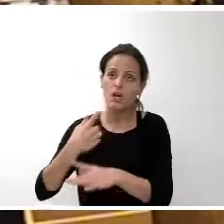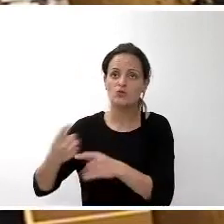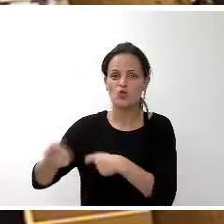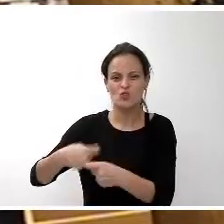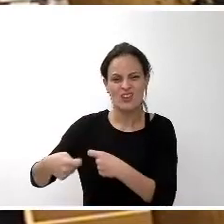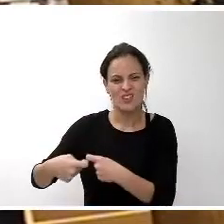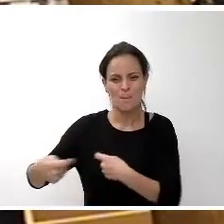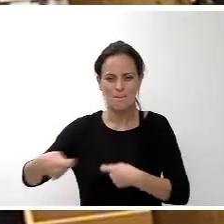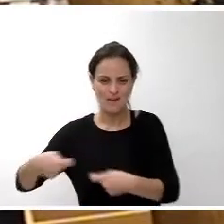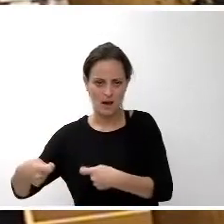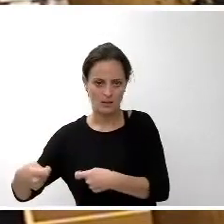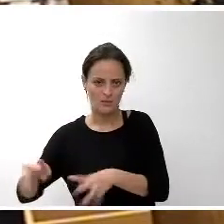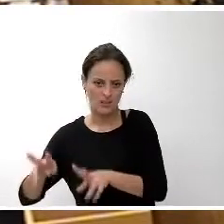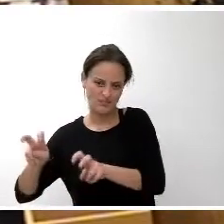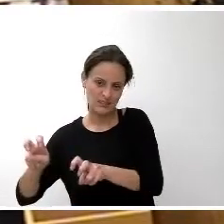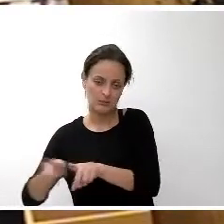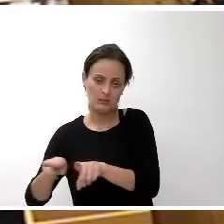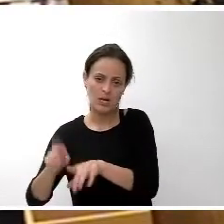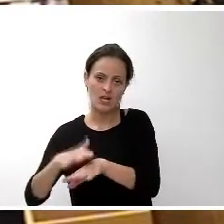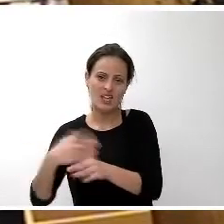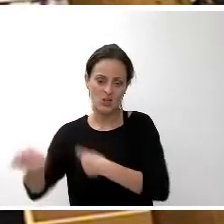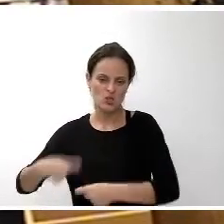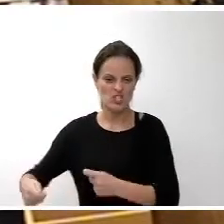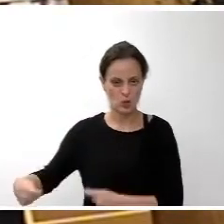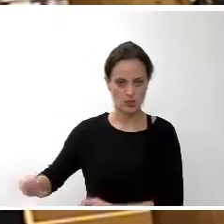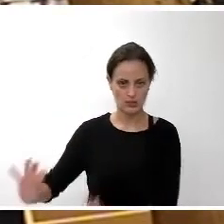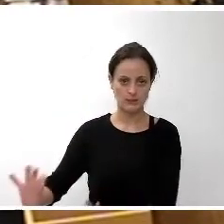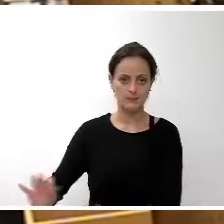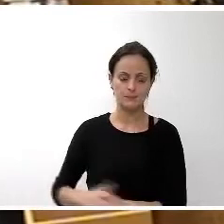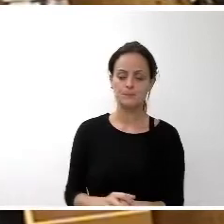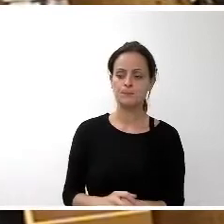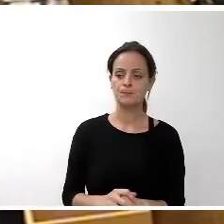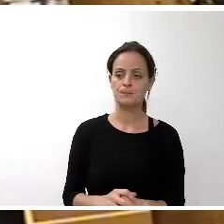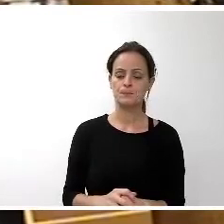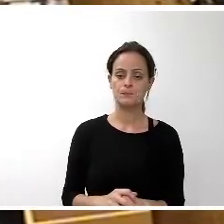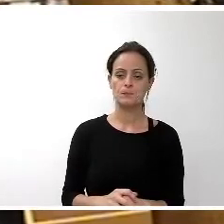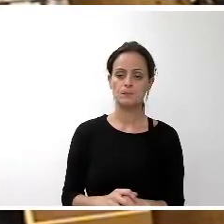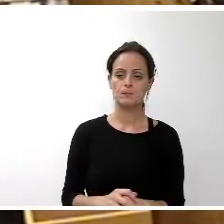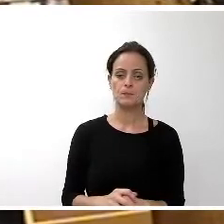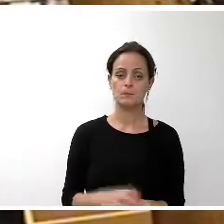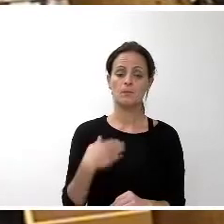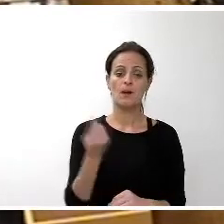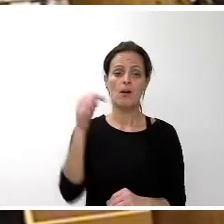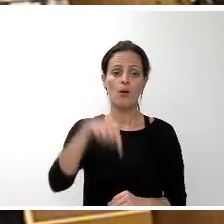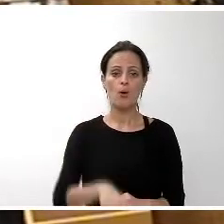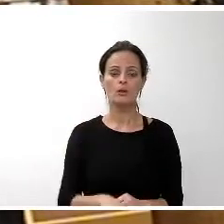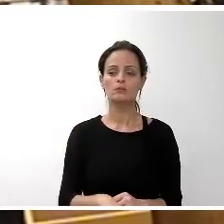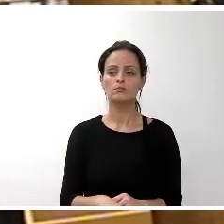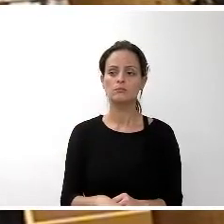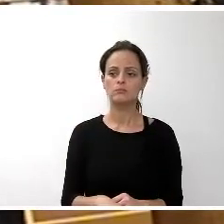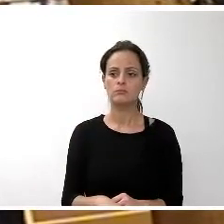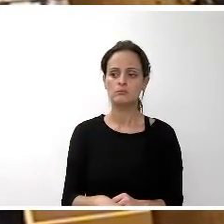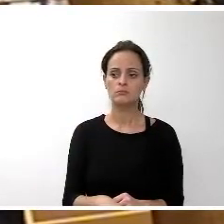PAIF, el Plan de Actuación, Inversiones y Financiación de la misma. En el día de hoy hemos presentado también